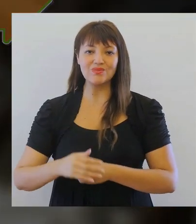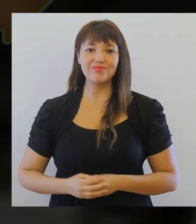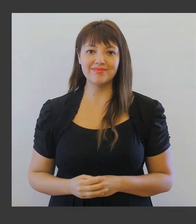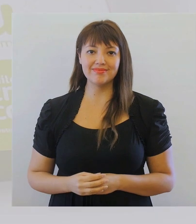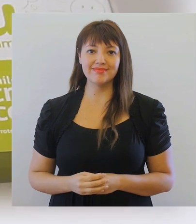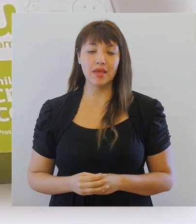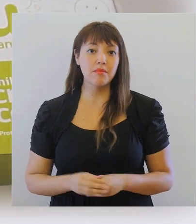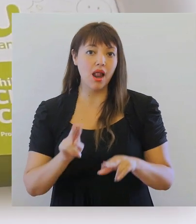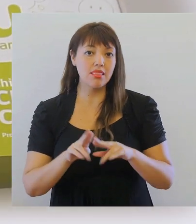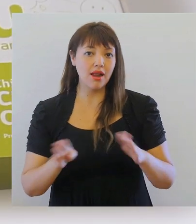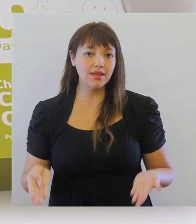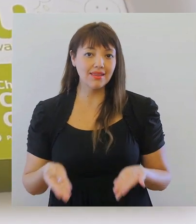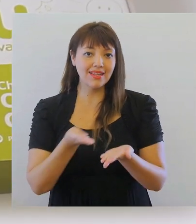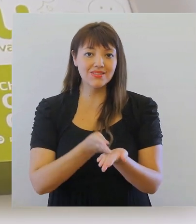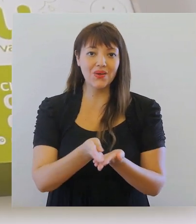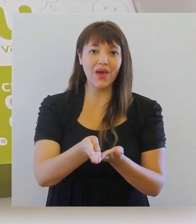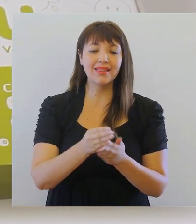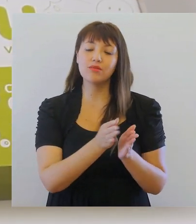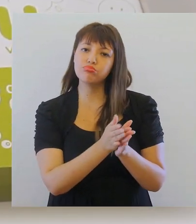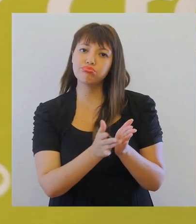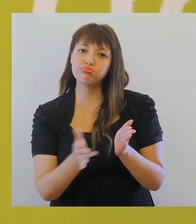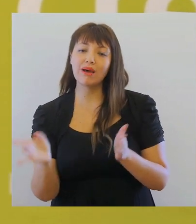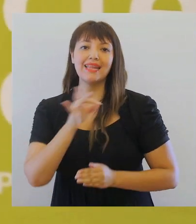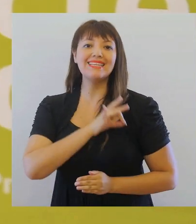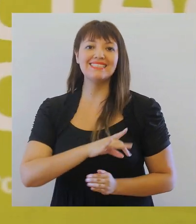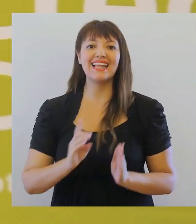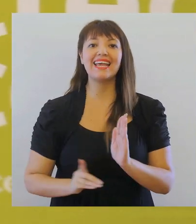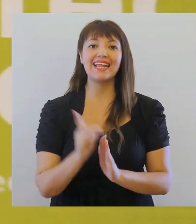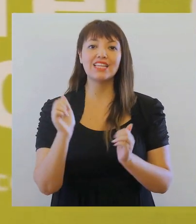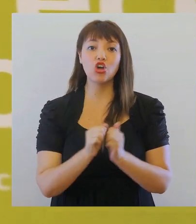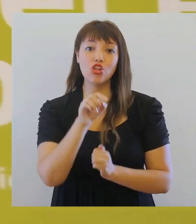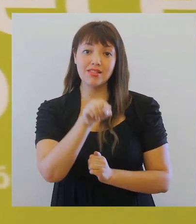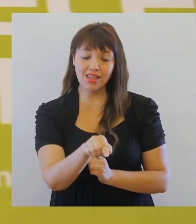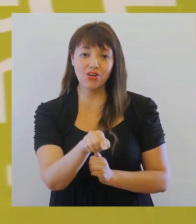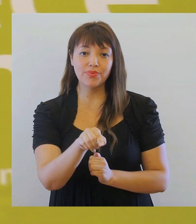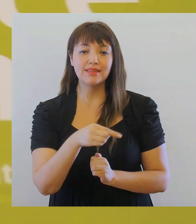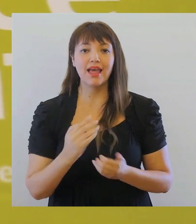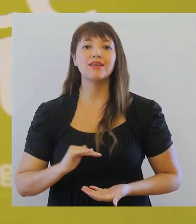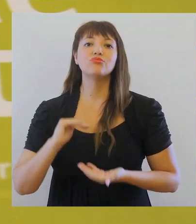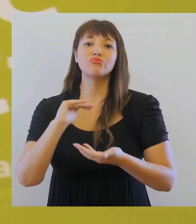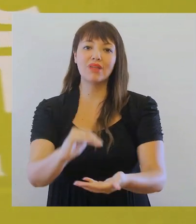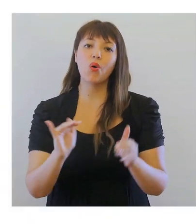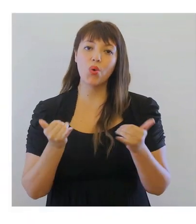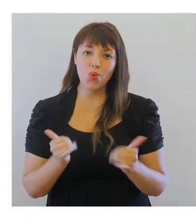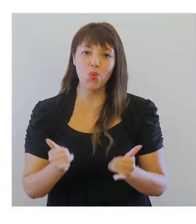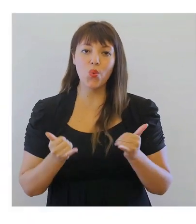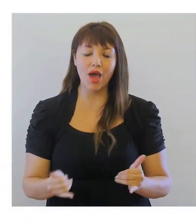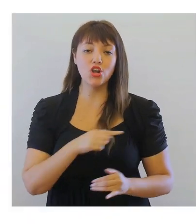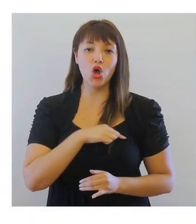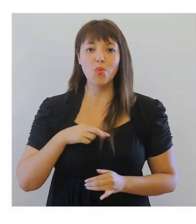Para dar inicio a esta extensión de Chile Crece Contigo, se entregará un Rincón de Juegos